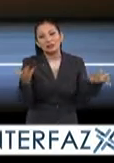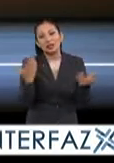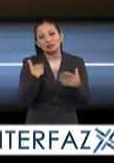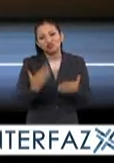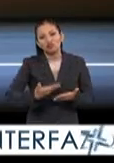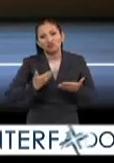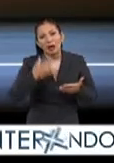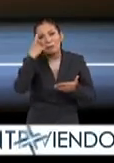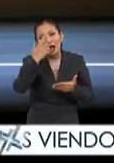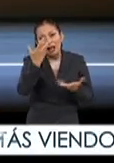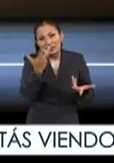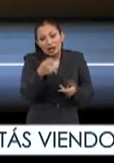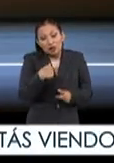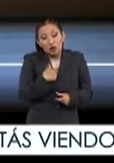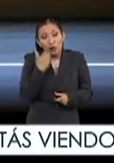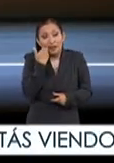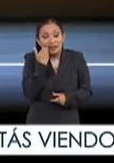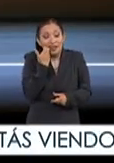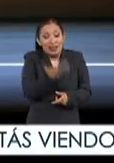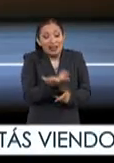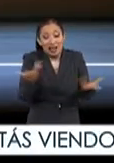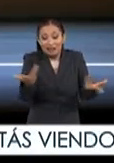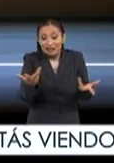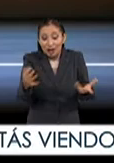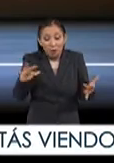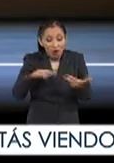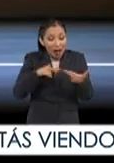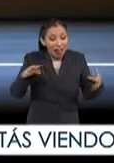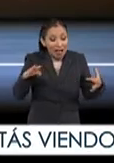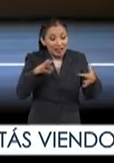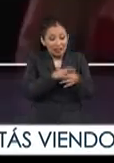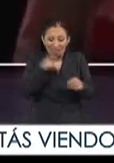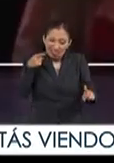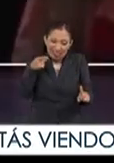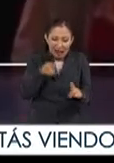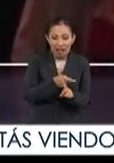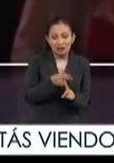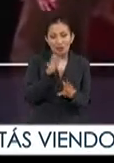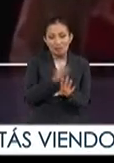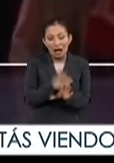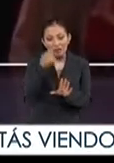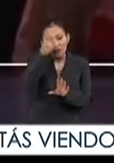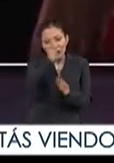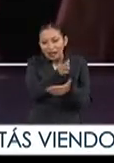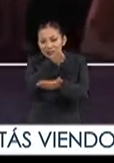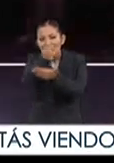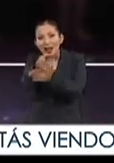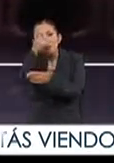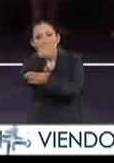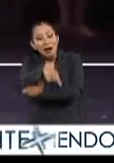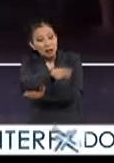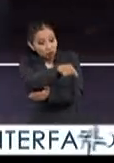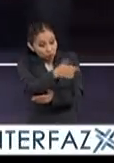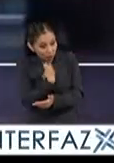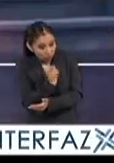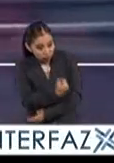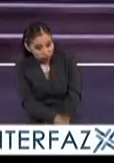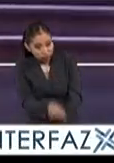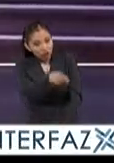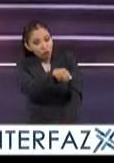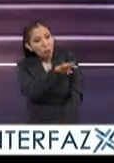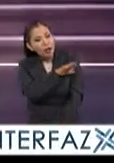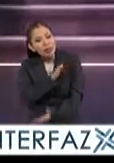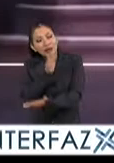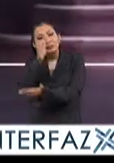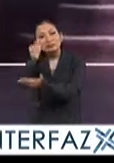motivaciones para hacer esto yo quería crear los vínculos lo más directo posible y lo más accesible posible para que si tú tienes talento tú